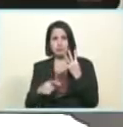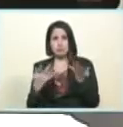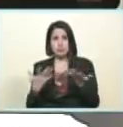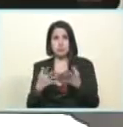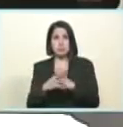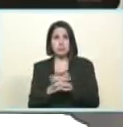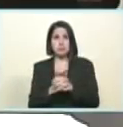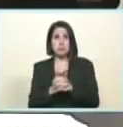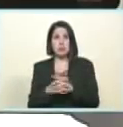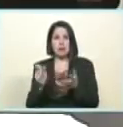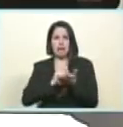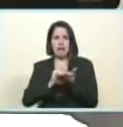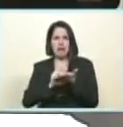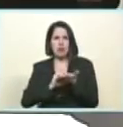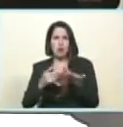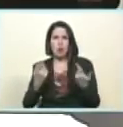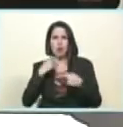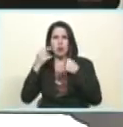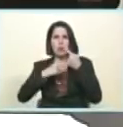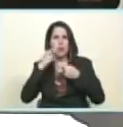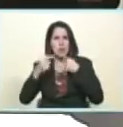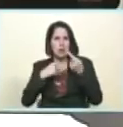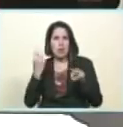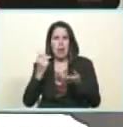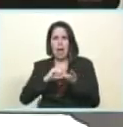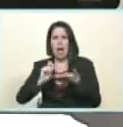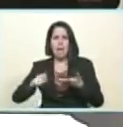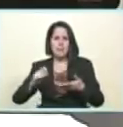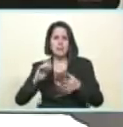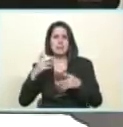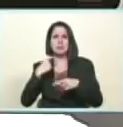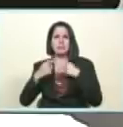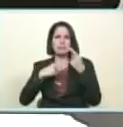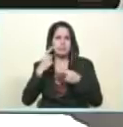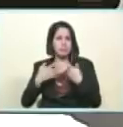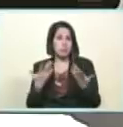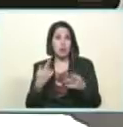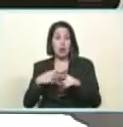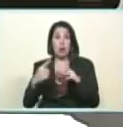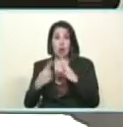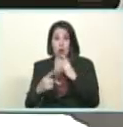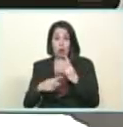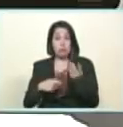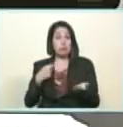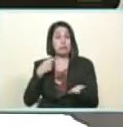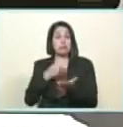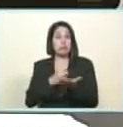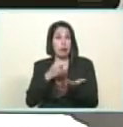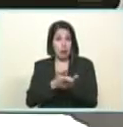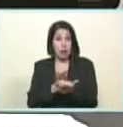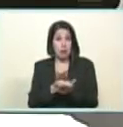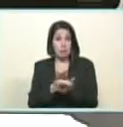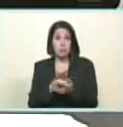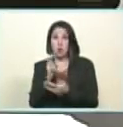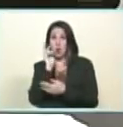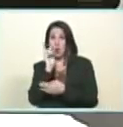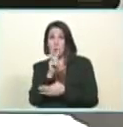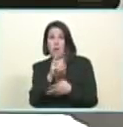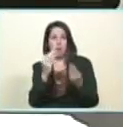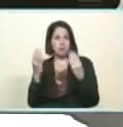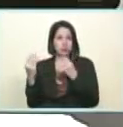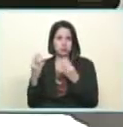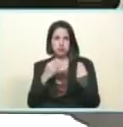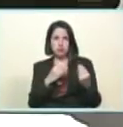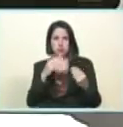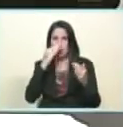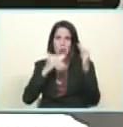sus componentes sus crellones sus lápices etc gran esfuerzo una inversión aunque veo muchos morales por ahí